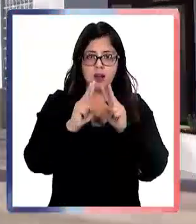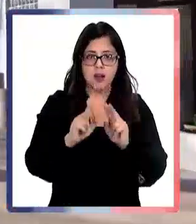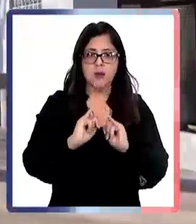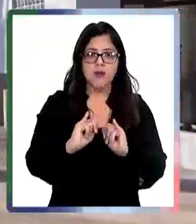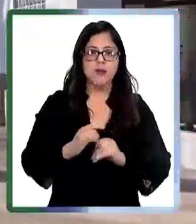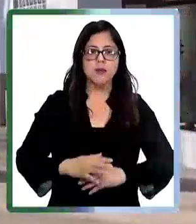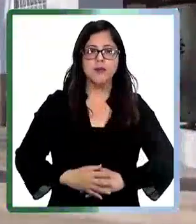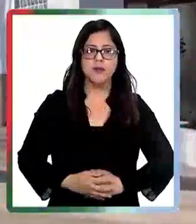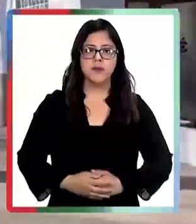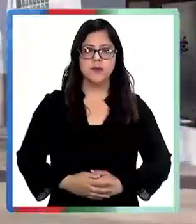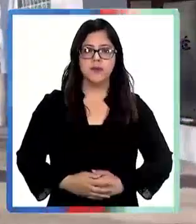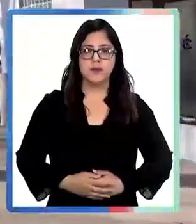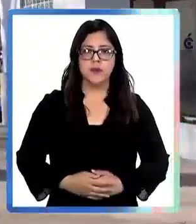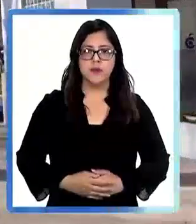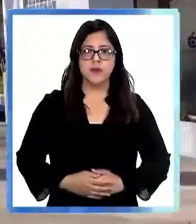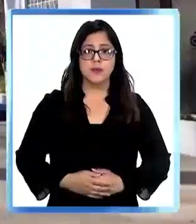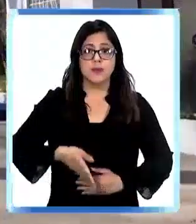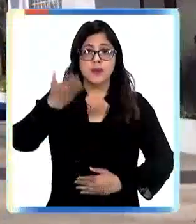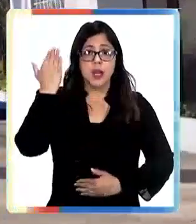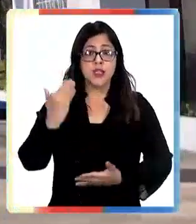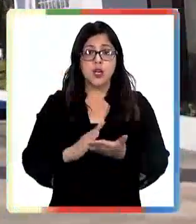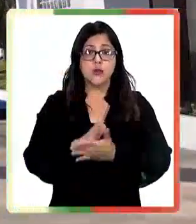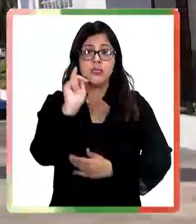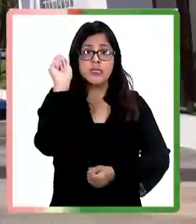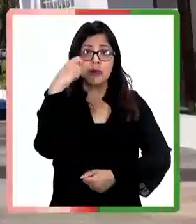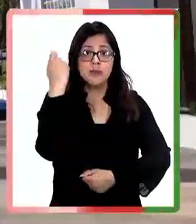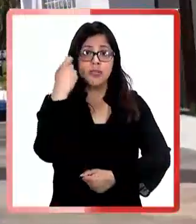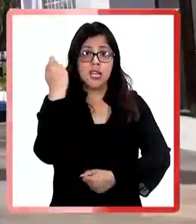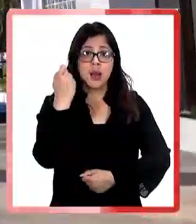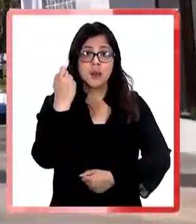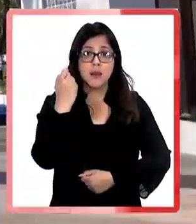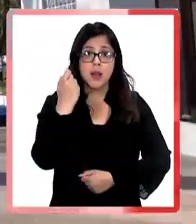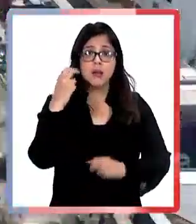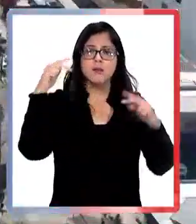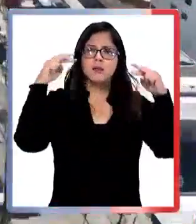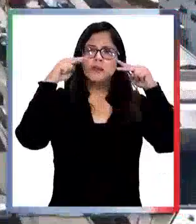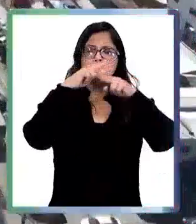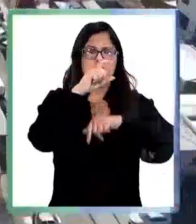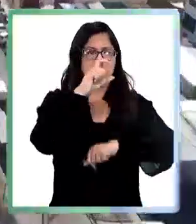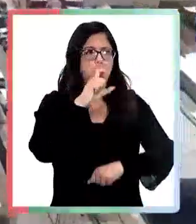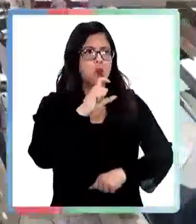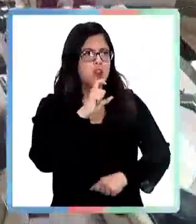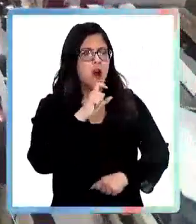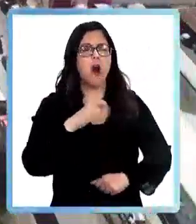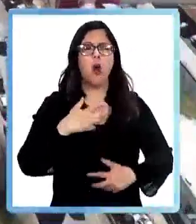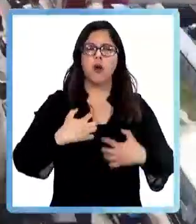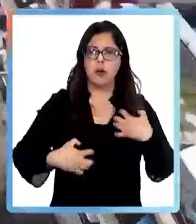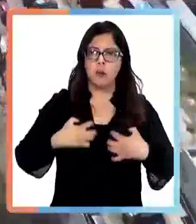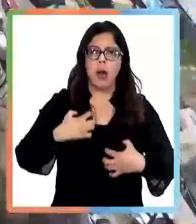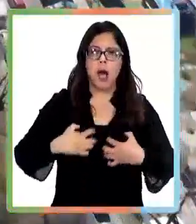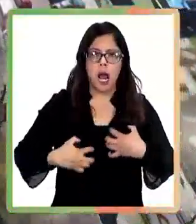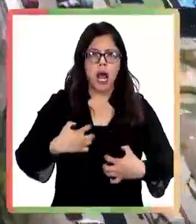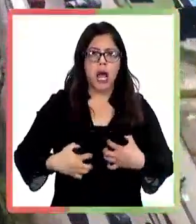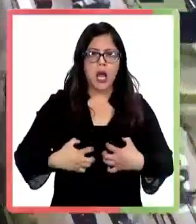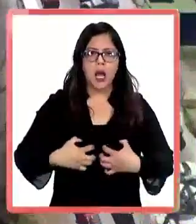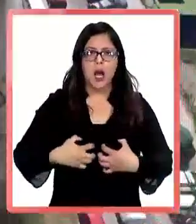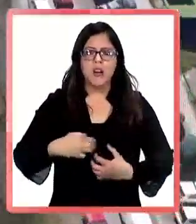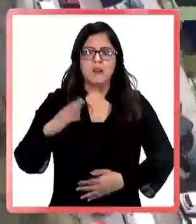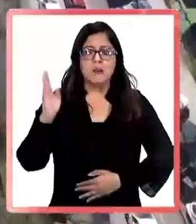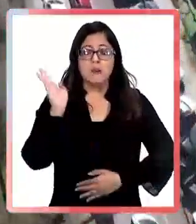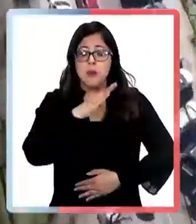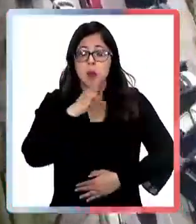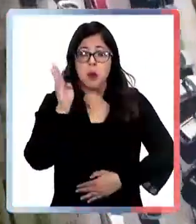molesto. El nauseabundo olor con la brisa que corre en esta zona maulina llega con mucha facilidad a la población,